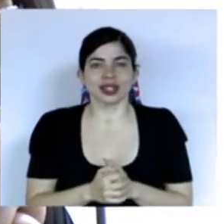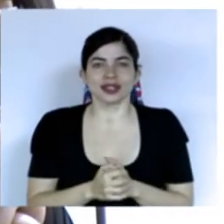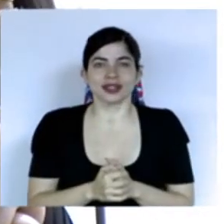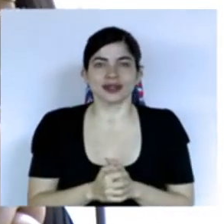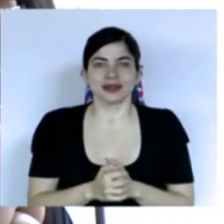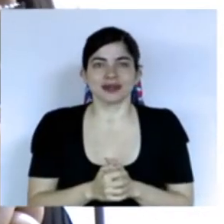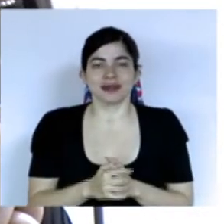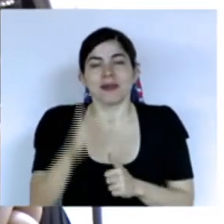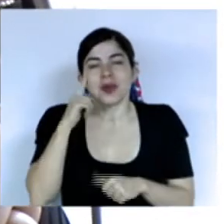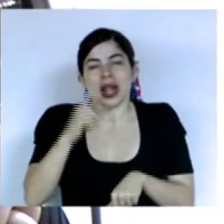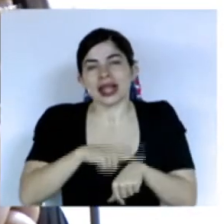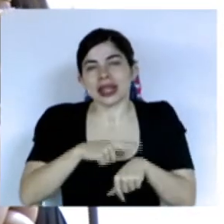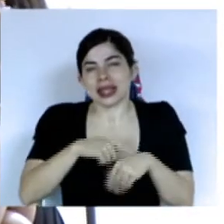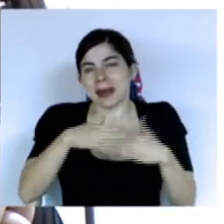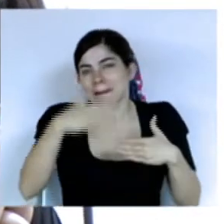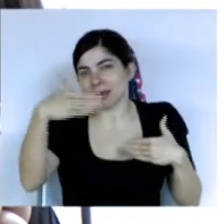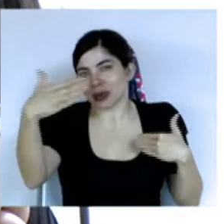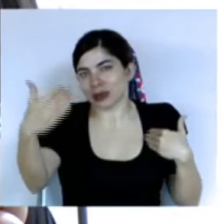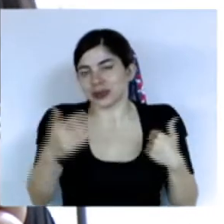por el propio paso del tiempo